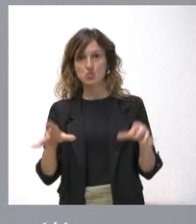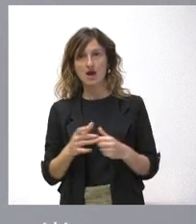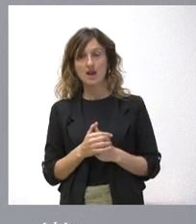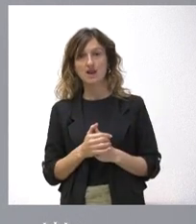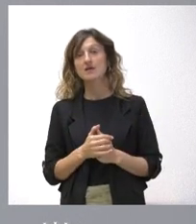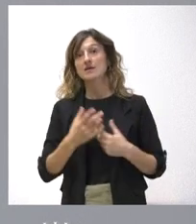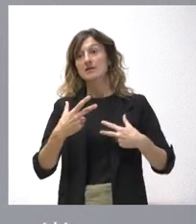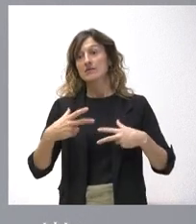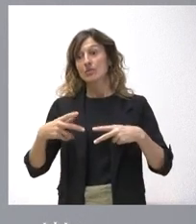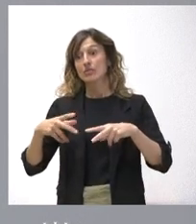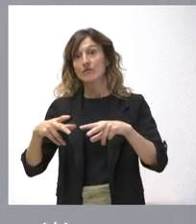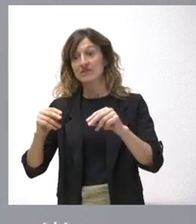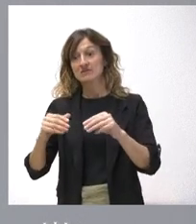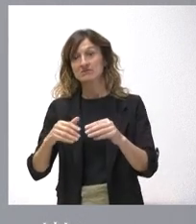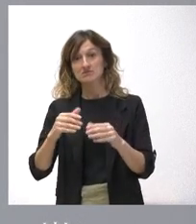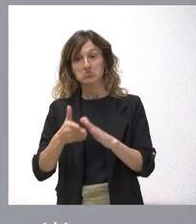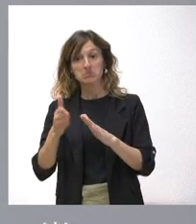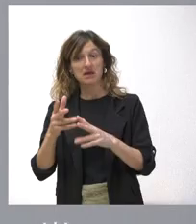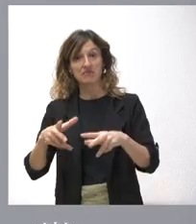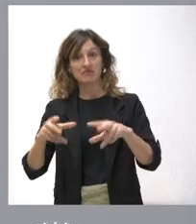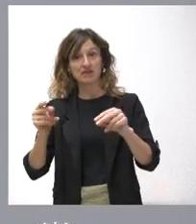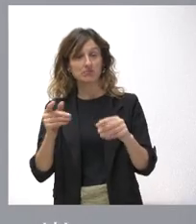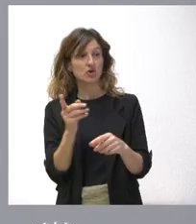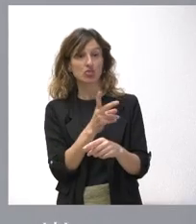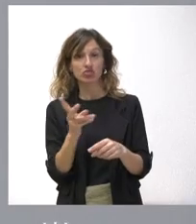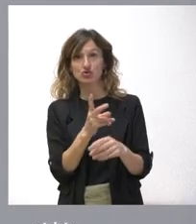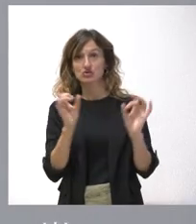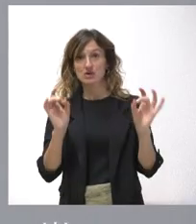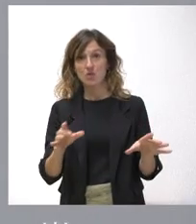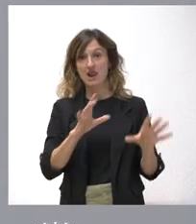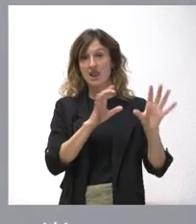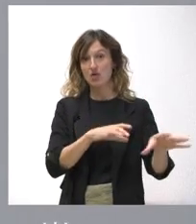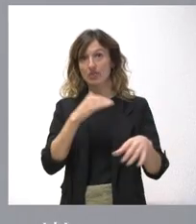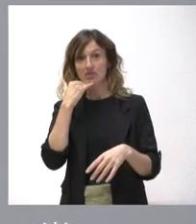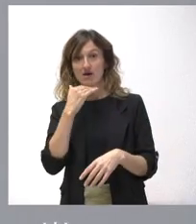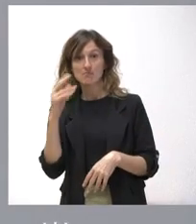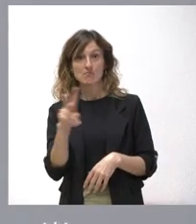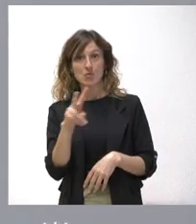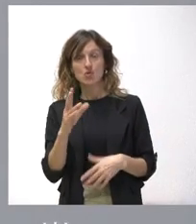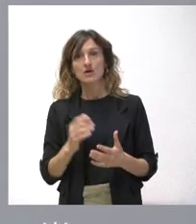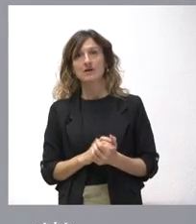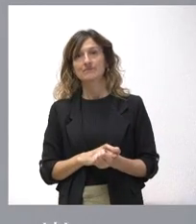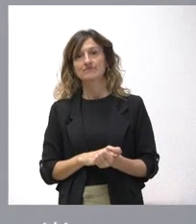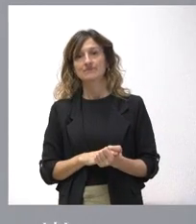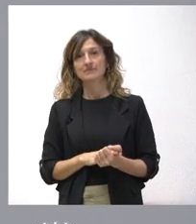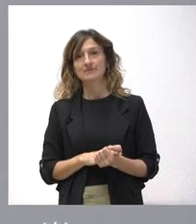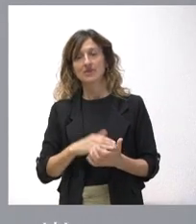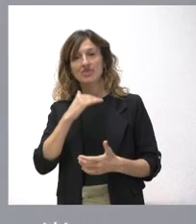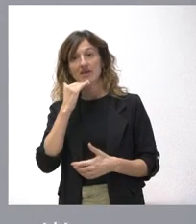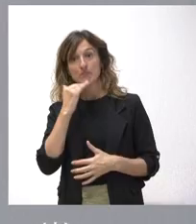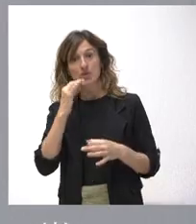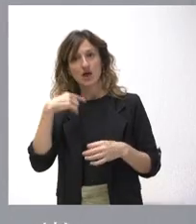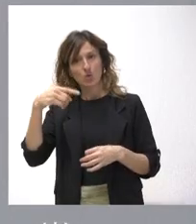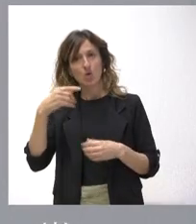concluya y va a concluir porque el procedimiento es el mismo que el expresado para León, pues será la aplicación para Zamora y les informaremos.